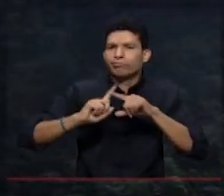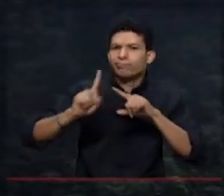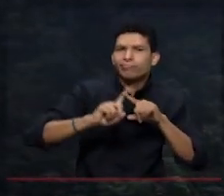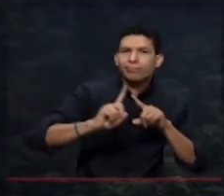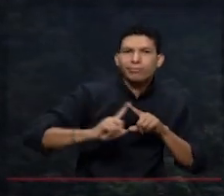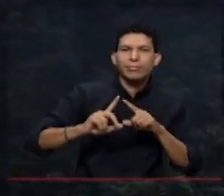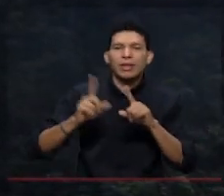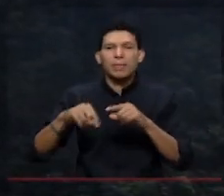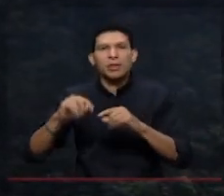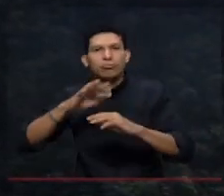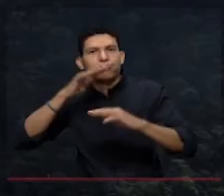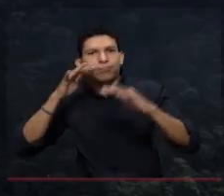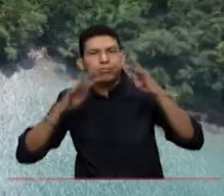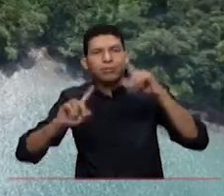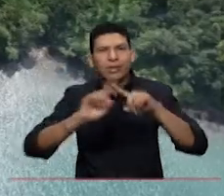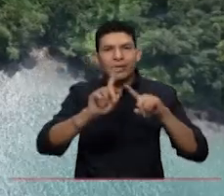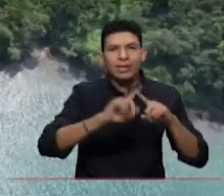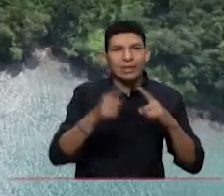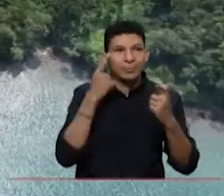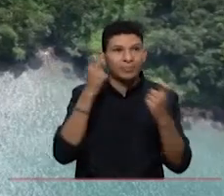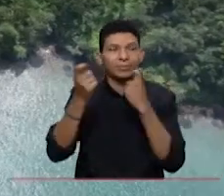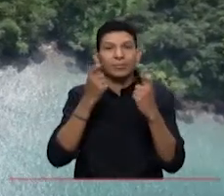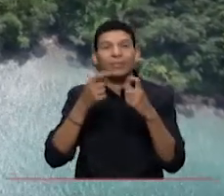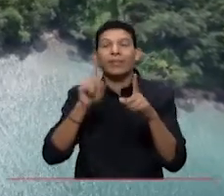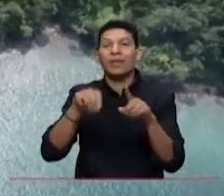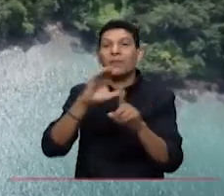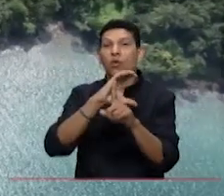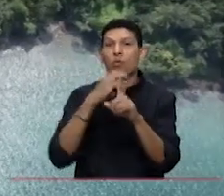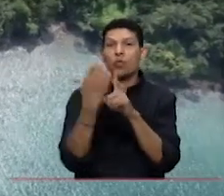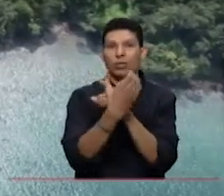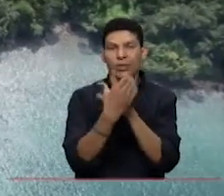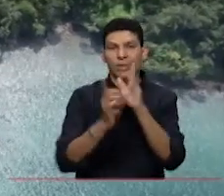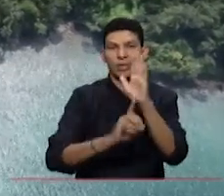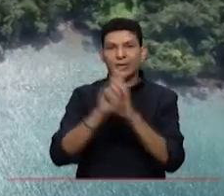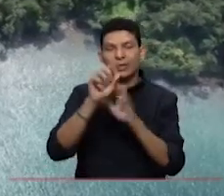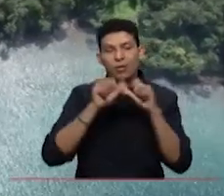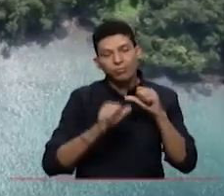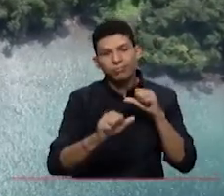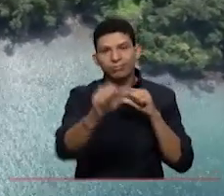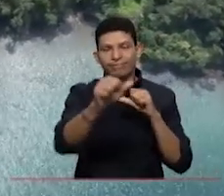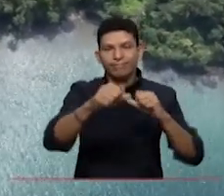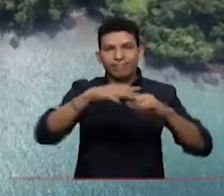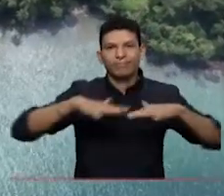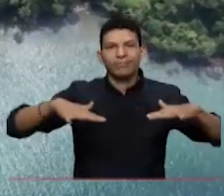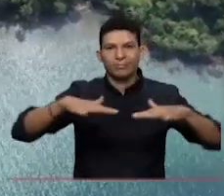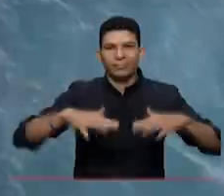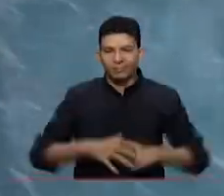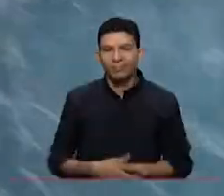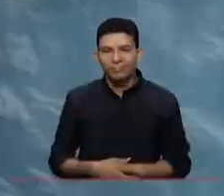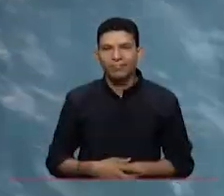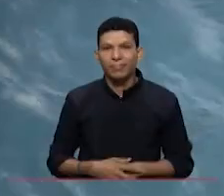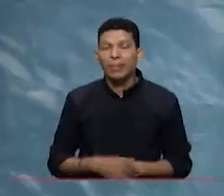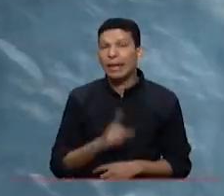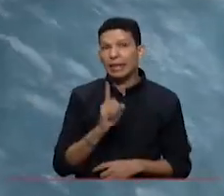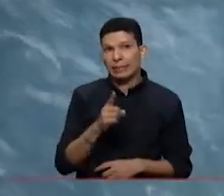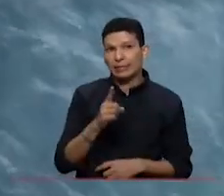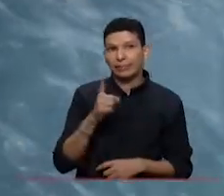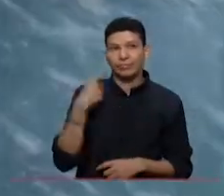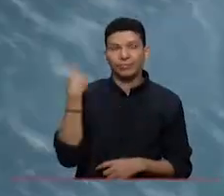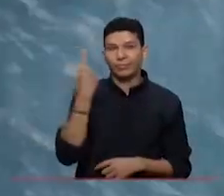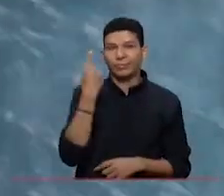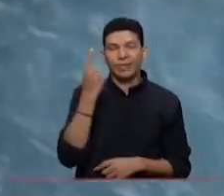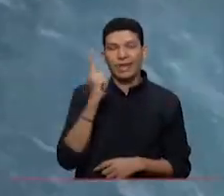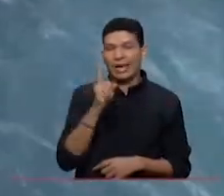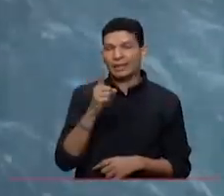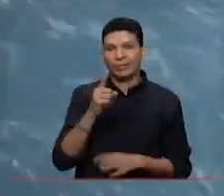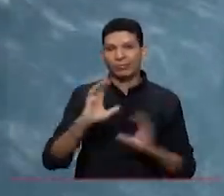en su ecosistema estratégico, sino también en la parte cultural y de desarrollo sostenible del territorio. Eso, en términos generales, es una unidad